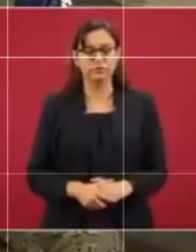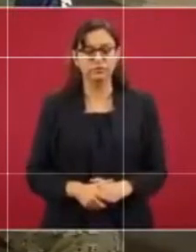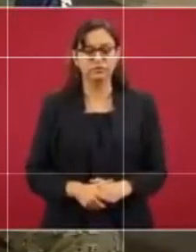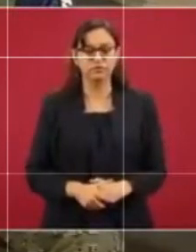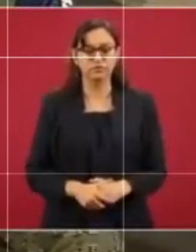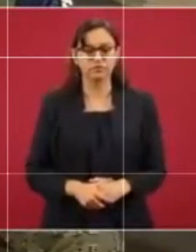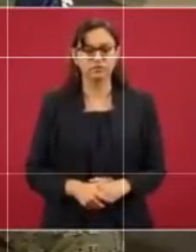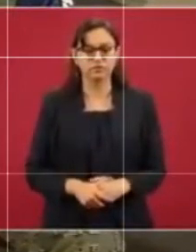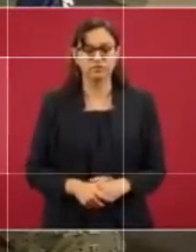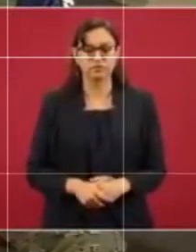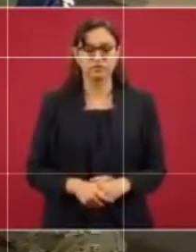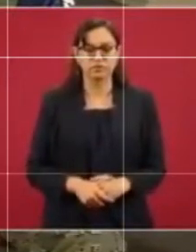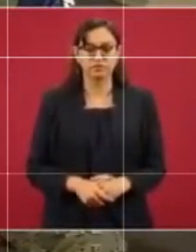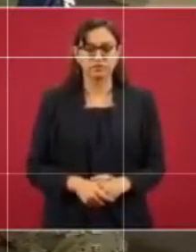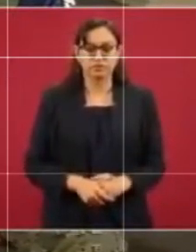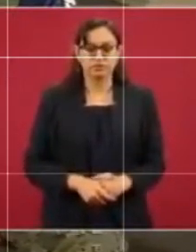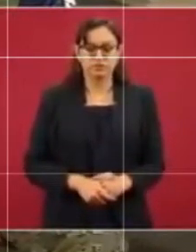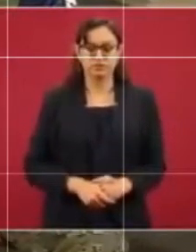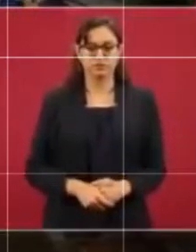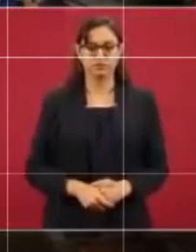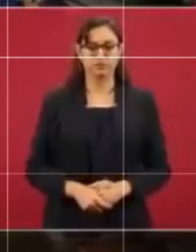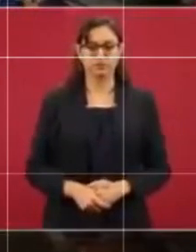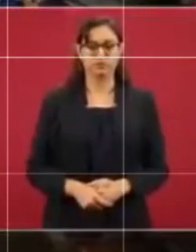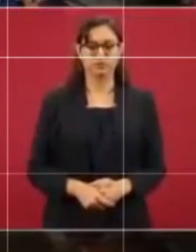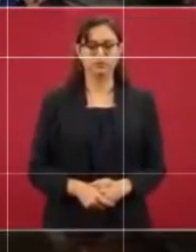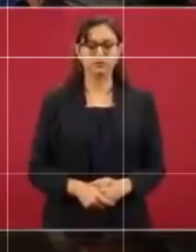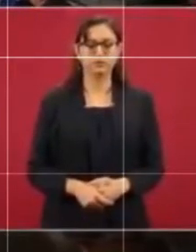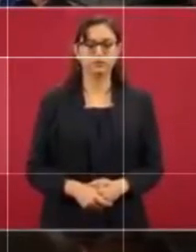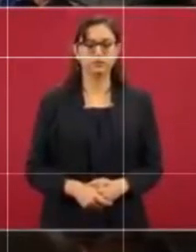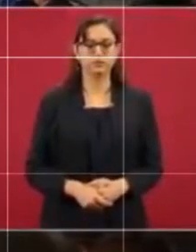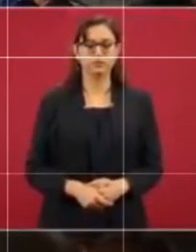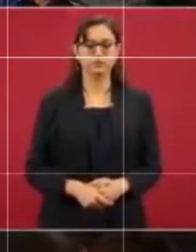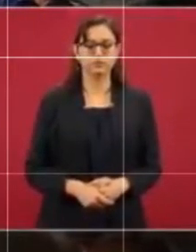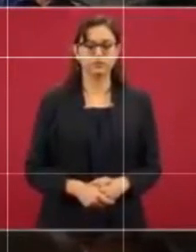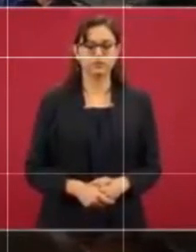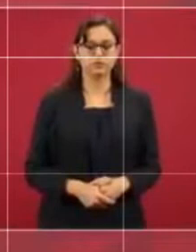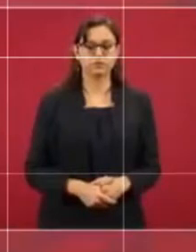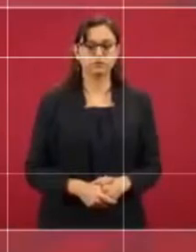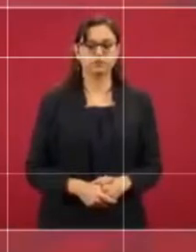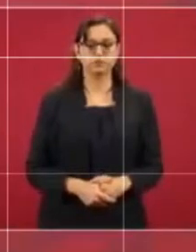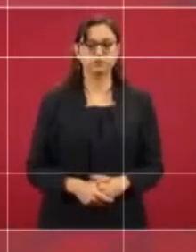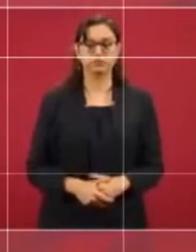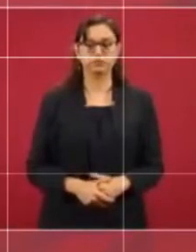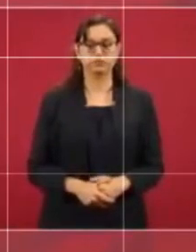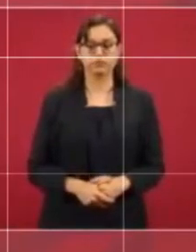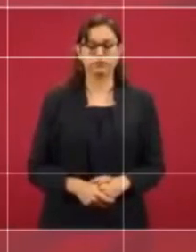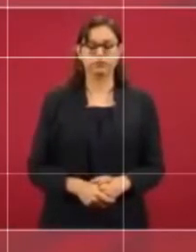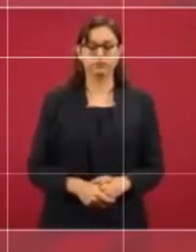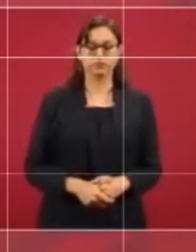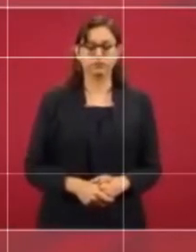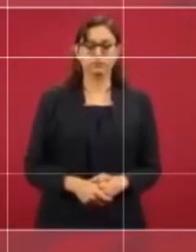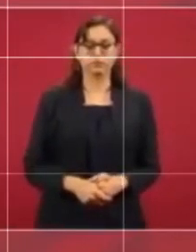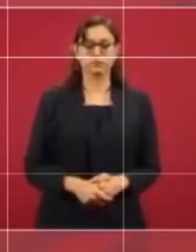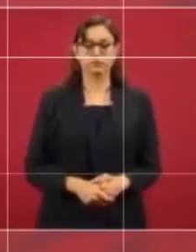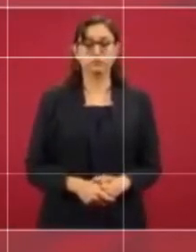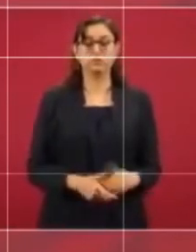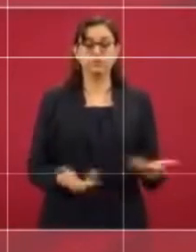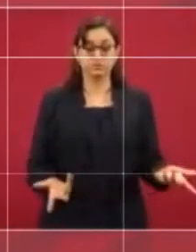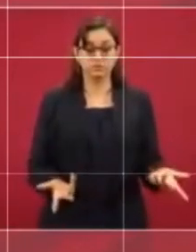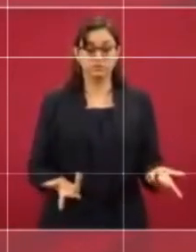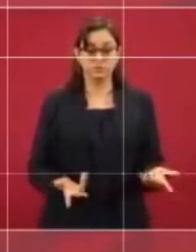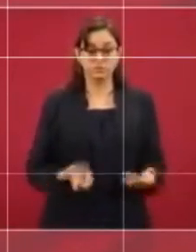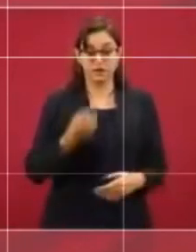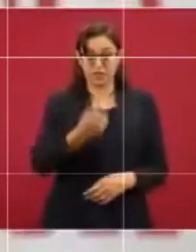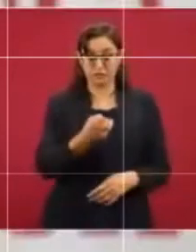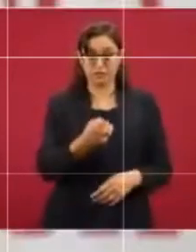Sobre esta base se ratifican las bases que deben guiar la cooperación entre los dos países.